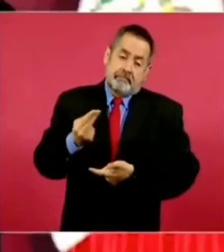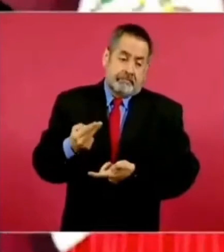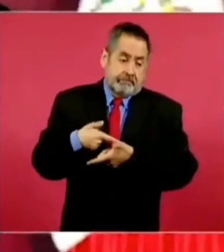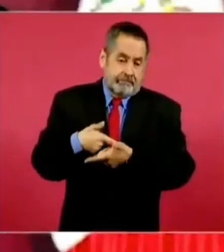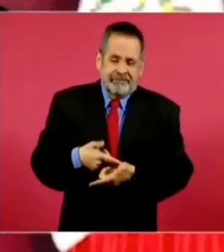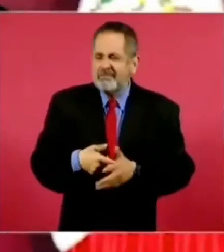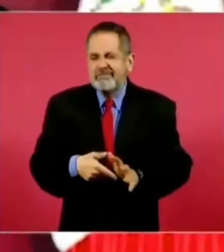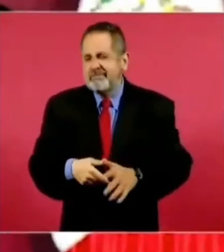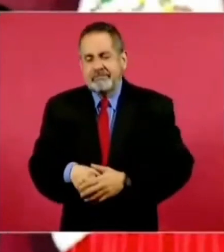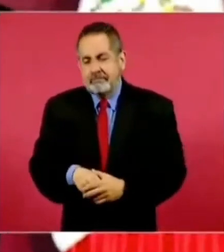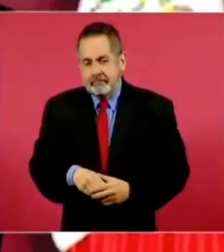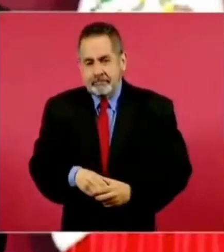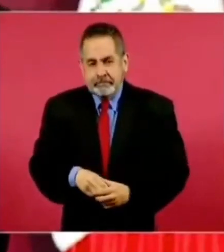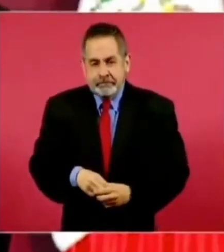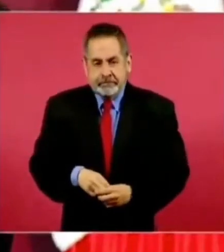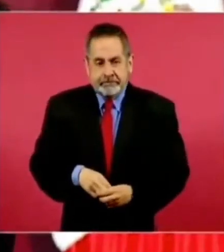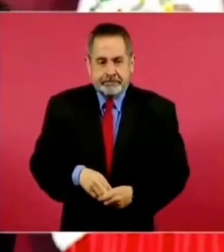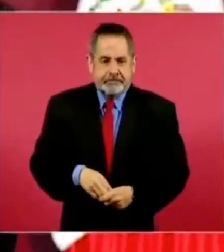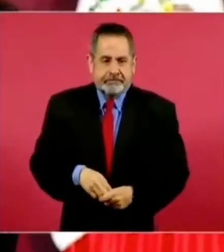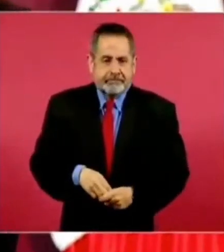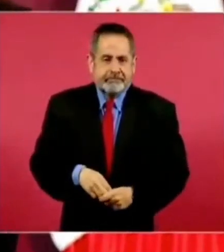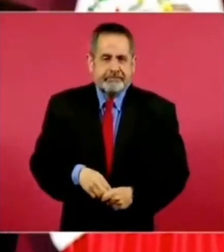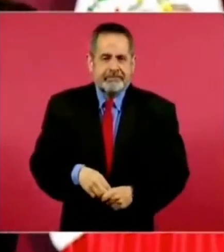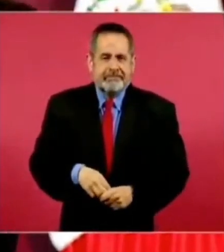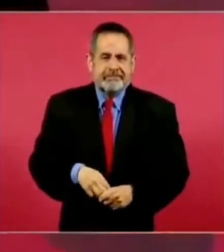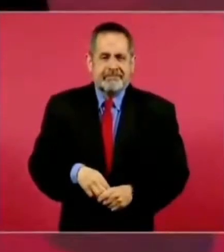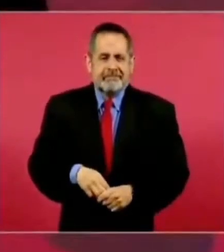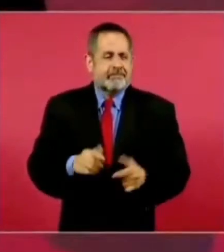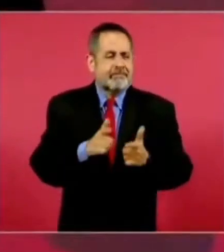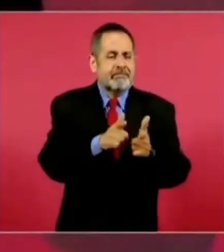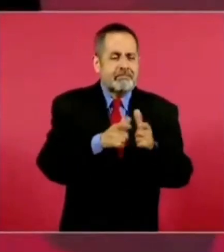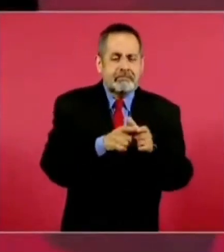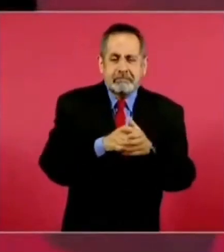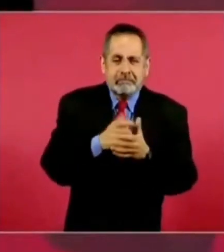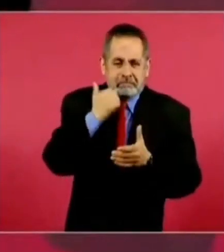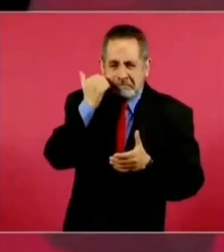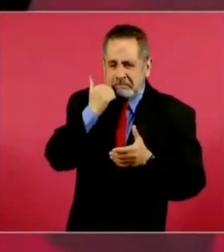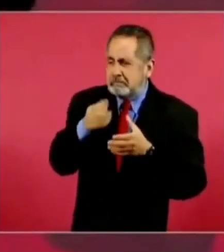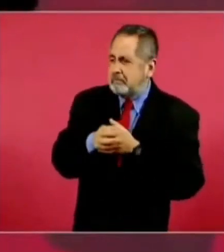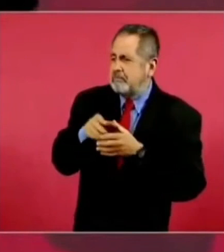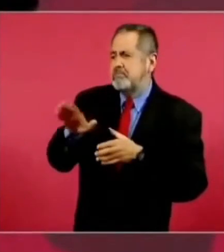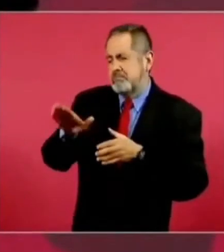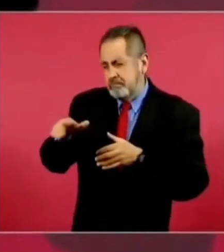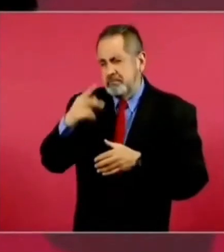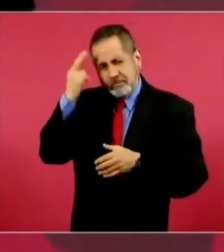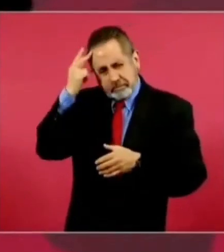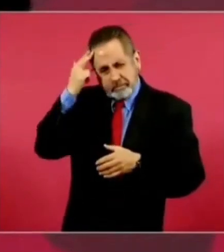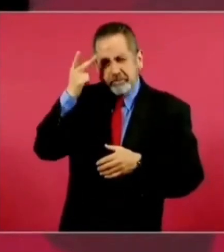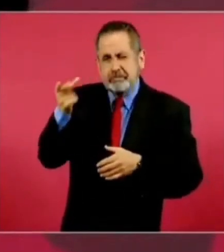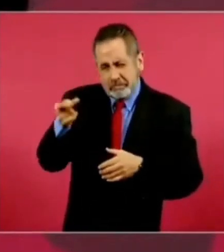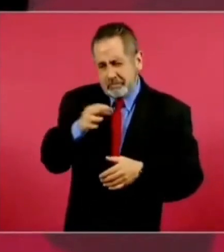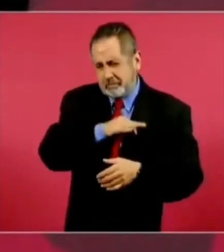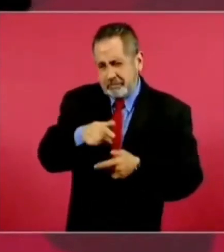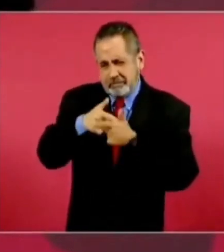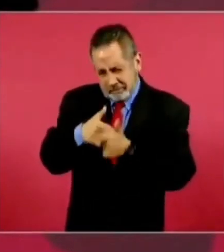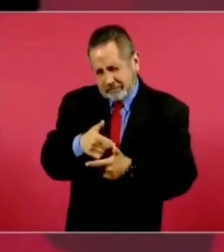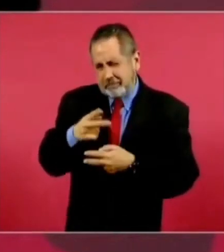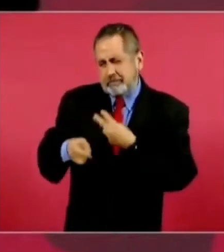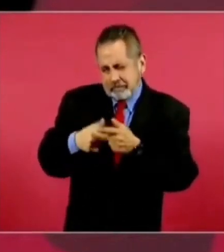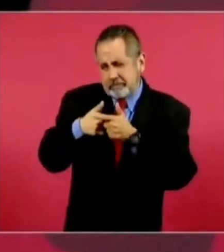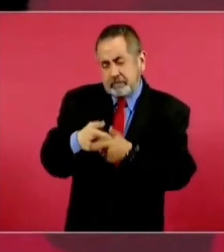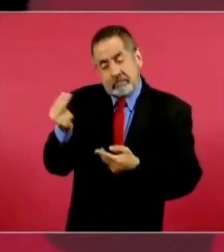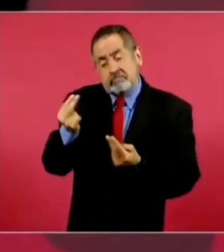Que iban, pues los grupos de intereses, a verlo, ¿no? A decirle que